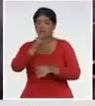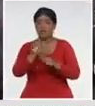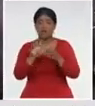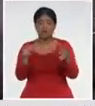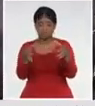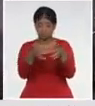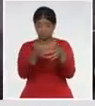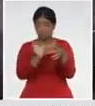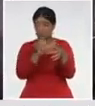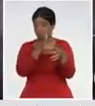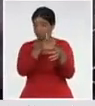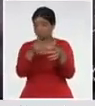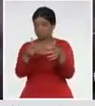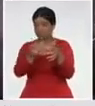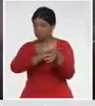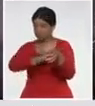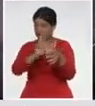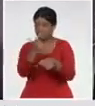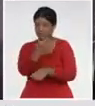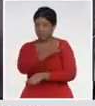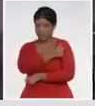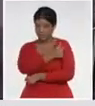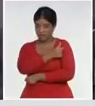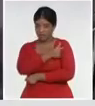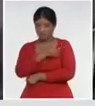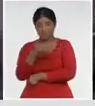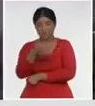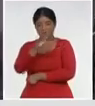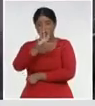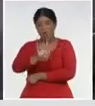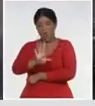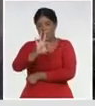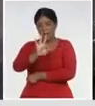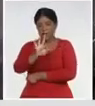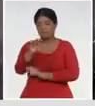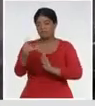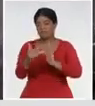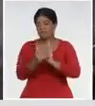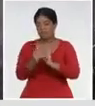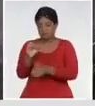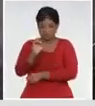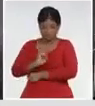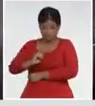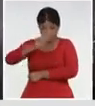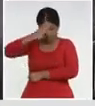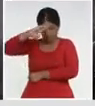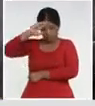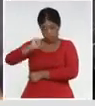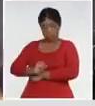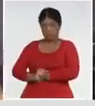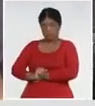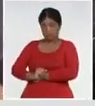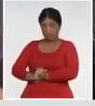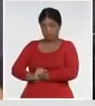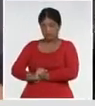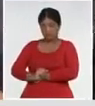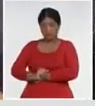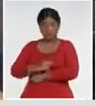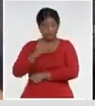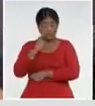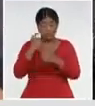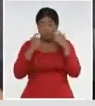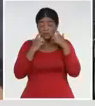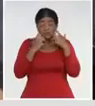candidato vacunal, de los más de 48.000 en el oriente del país. Por tanto, tiene un peso importante